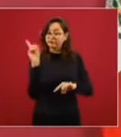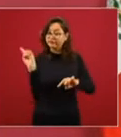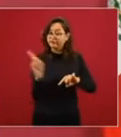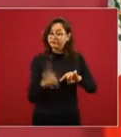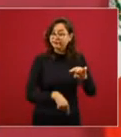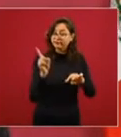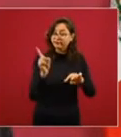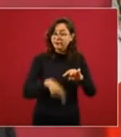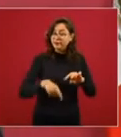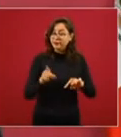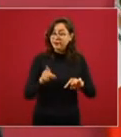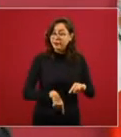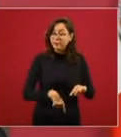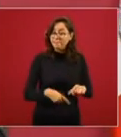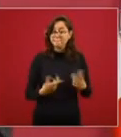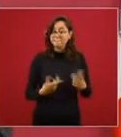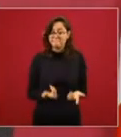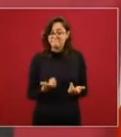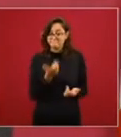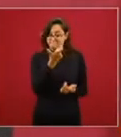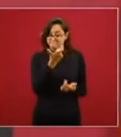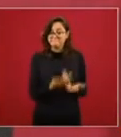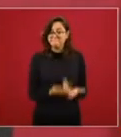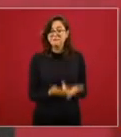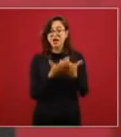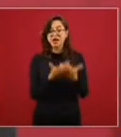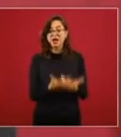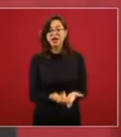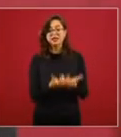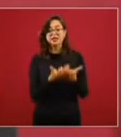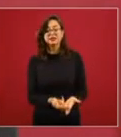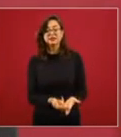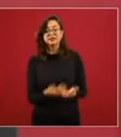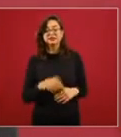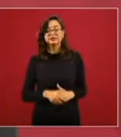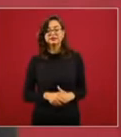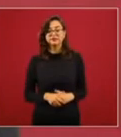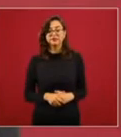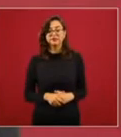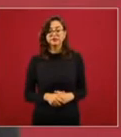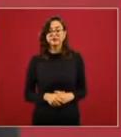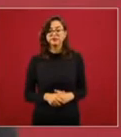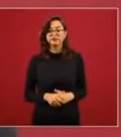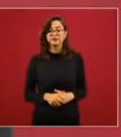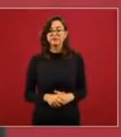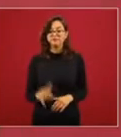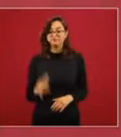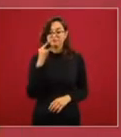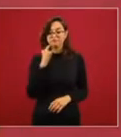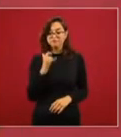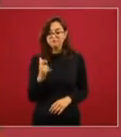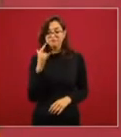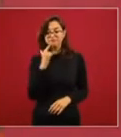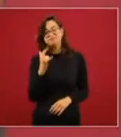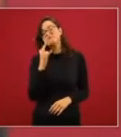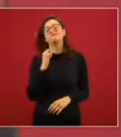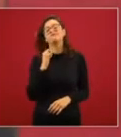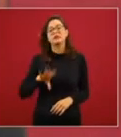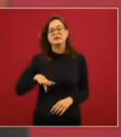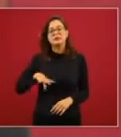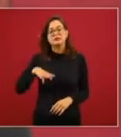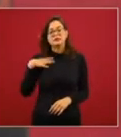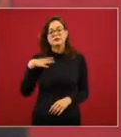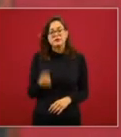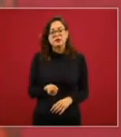y poder liberar fondos hacer un esfuerzo para acabar con los